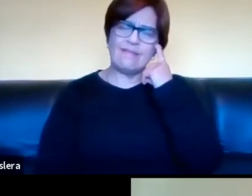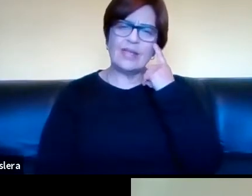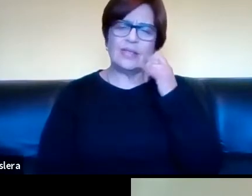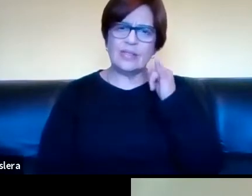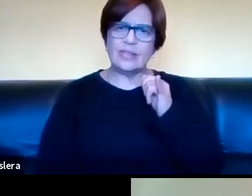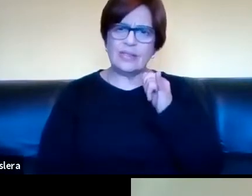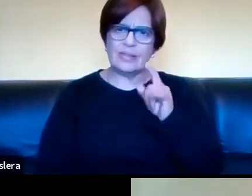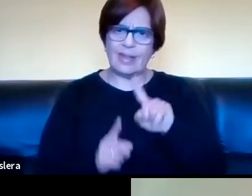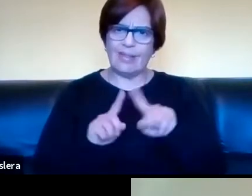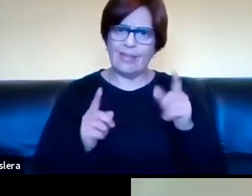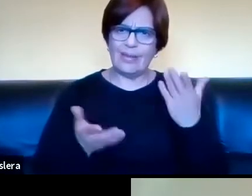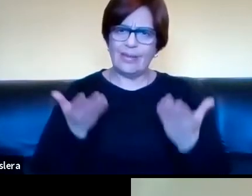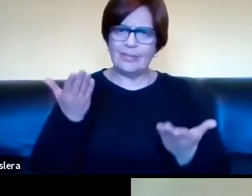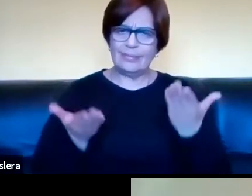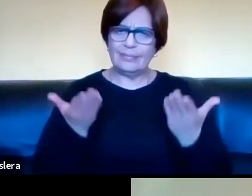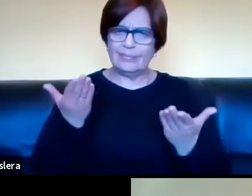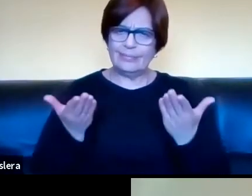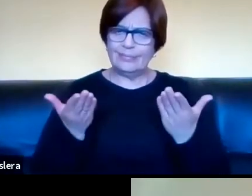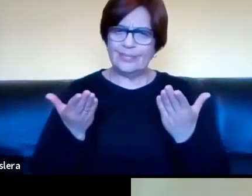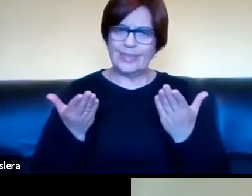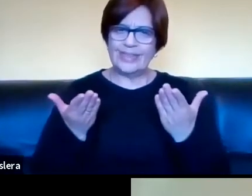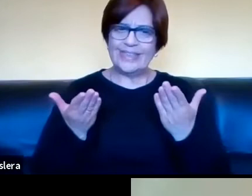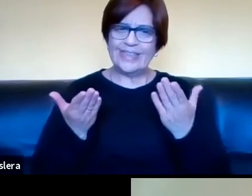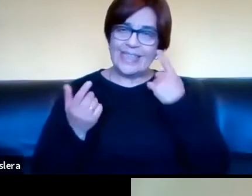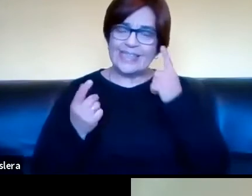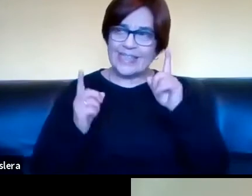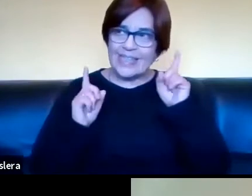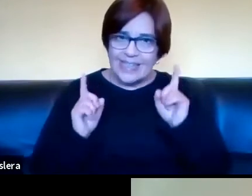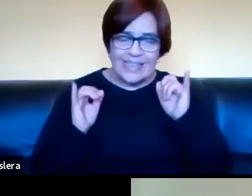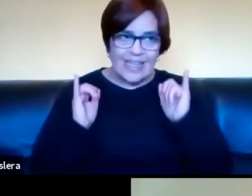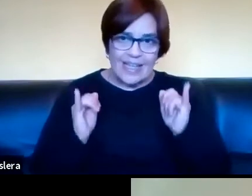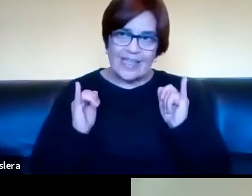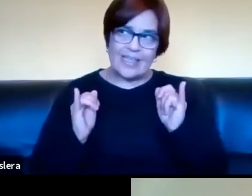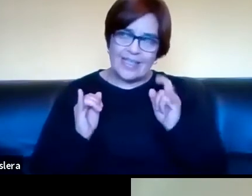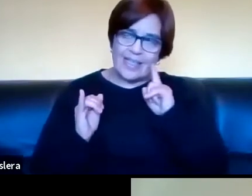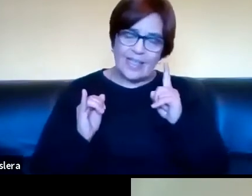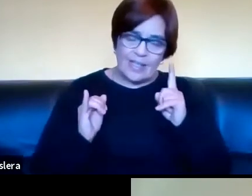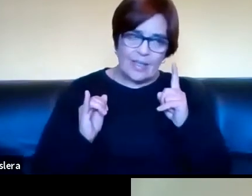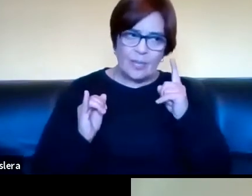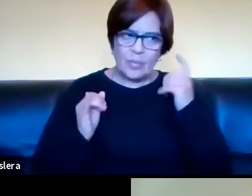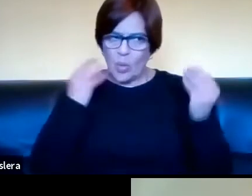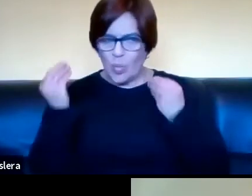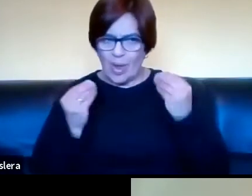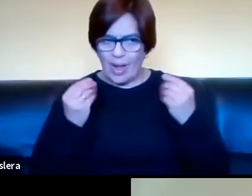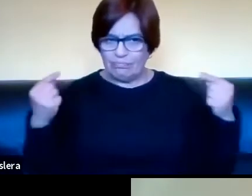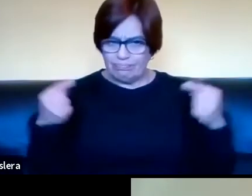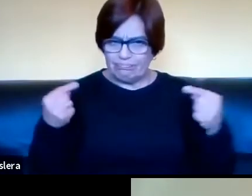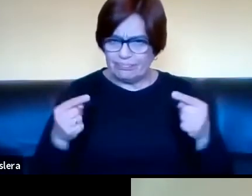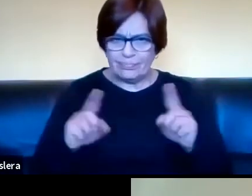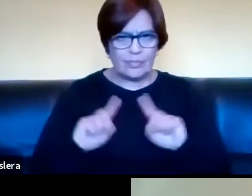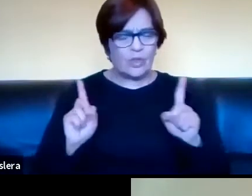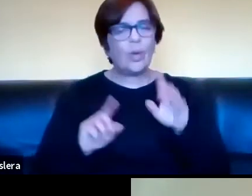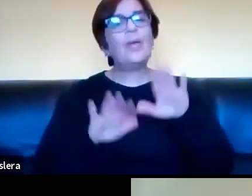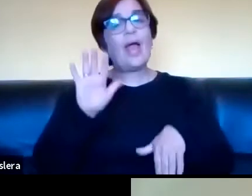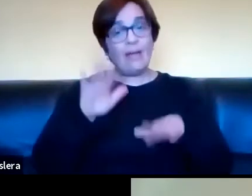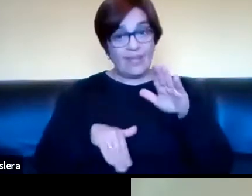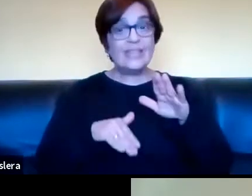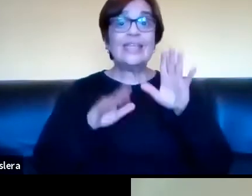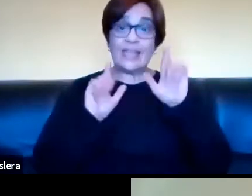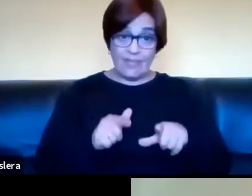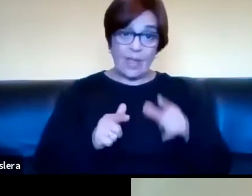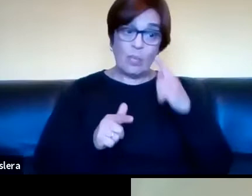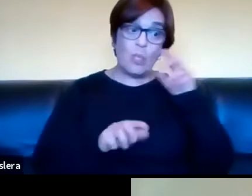esto de las diferencias, está bien, en no engancharse en esto de las diferencias, pero igual en algún momento está bien que avances por las